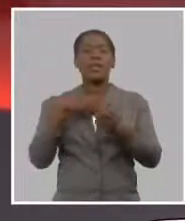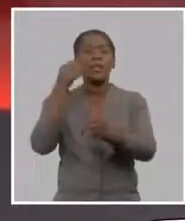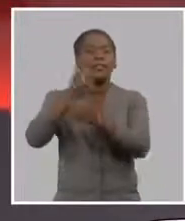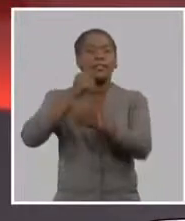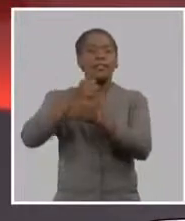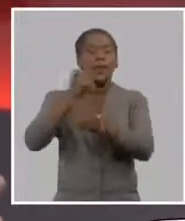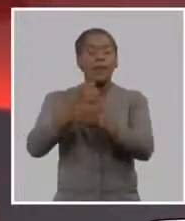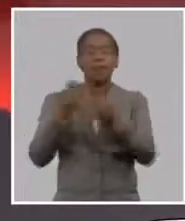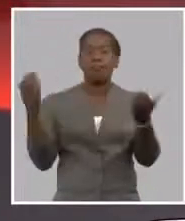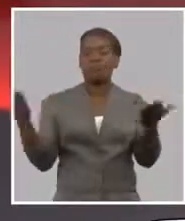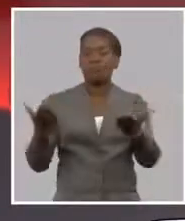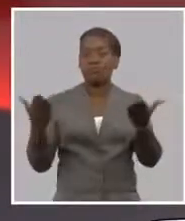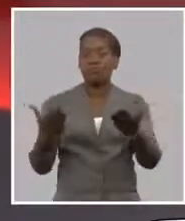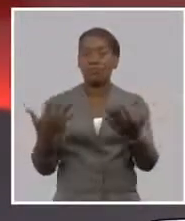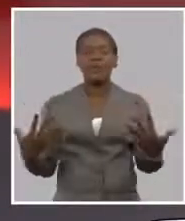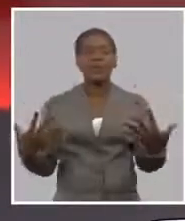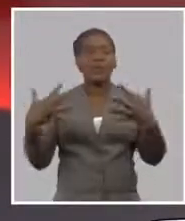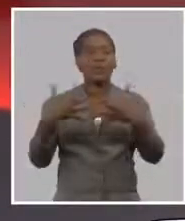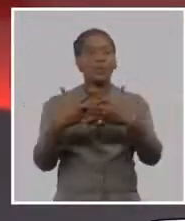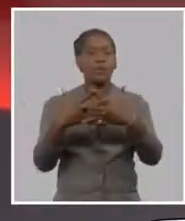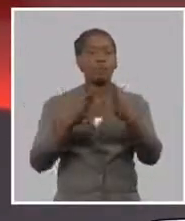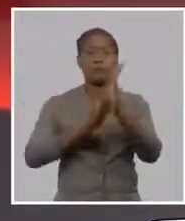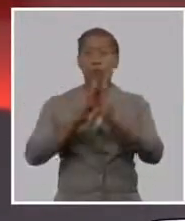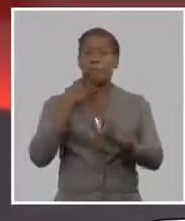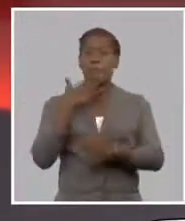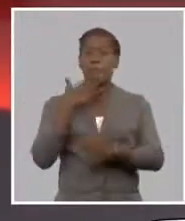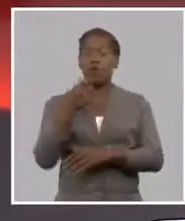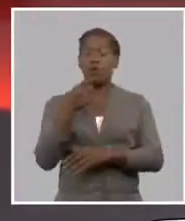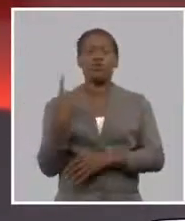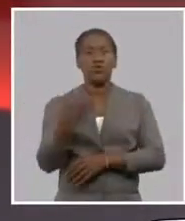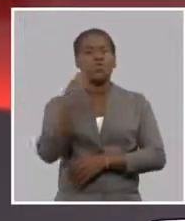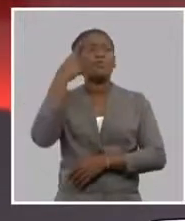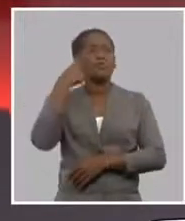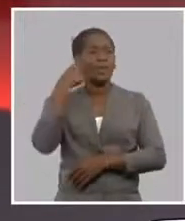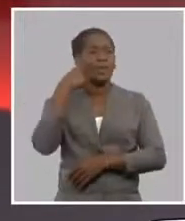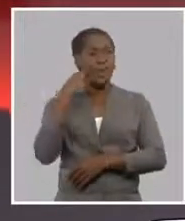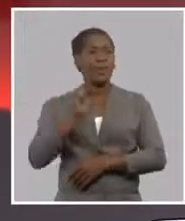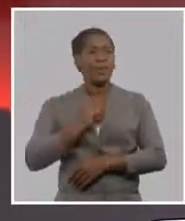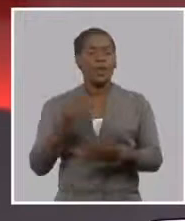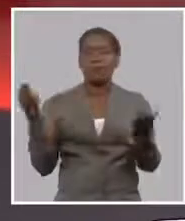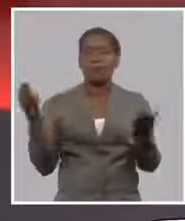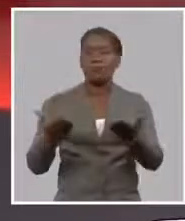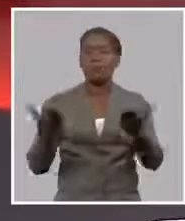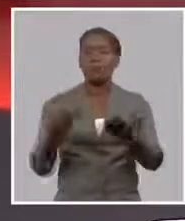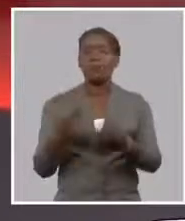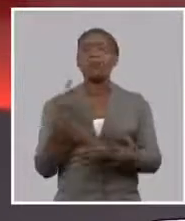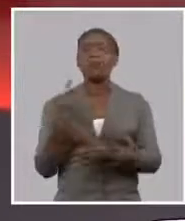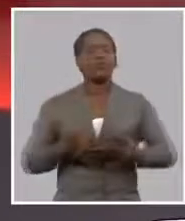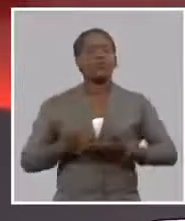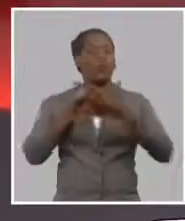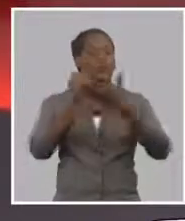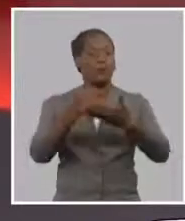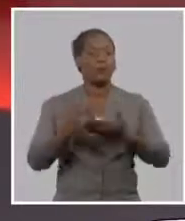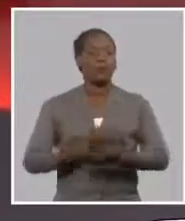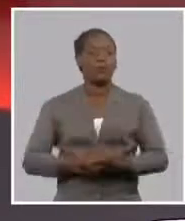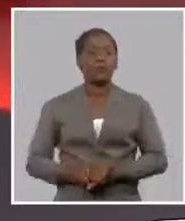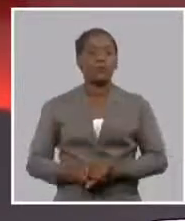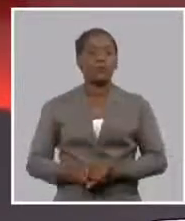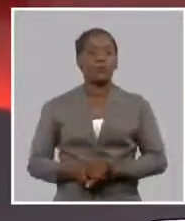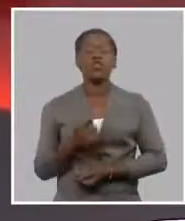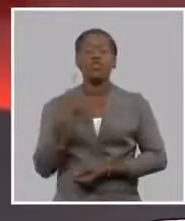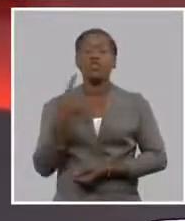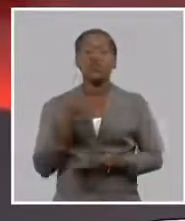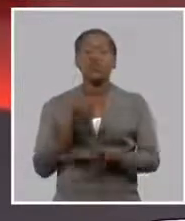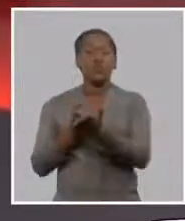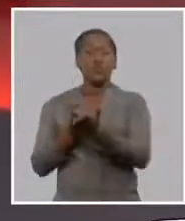pueda desarrollarse la producción nacional en este sentido de todos los insumos también trabajamos muy fuerte con el seguro de